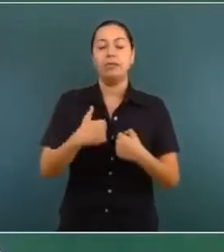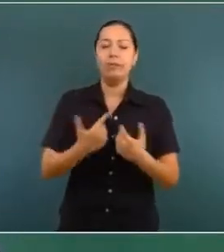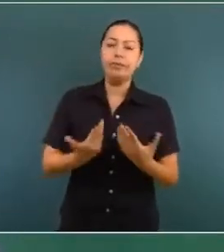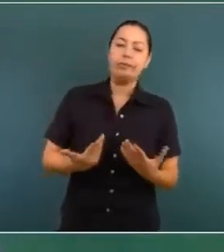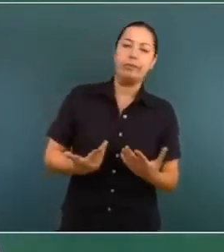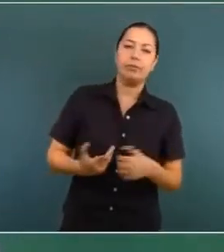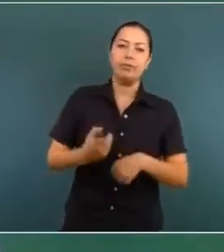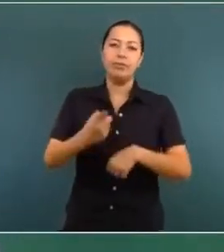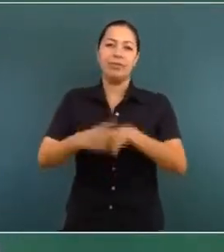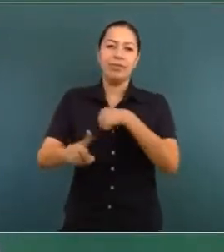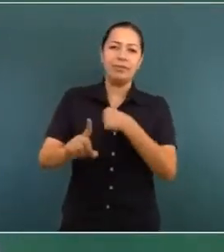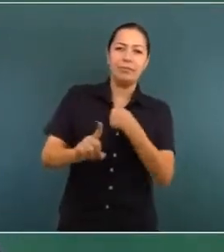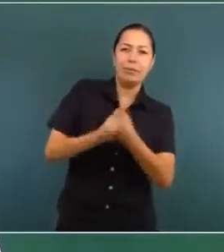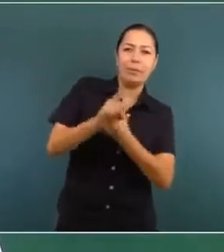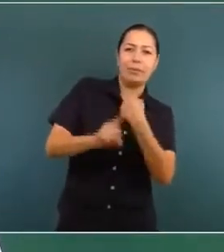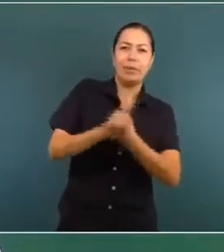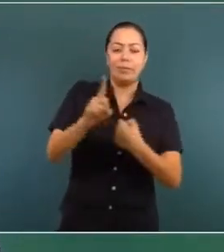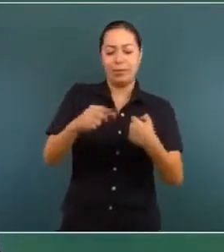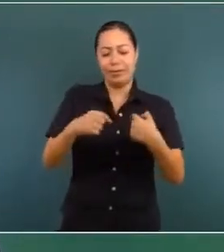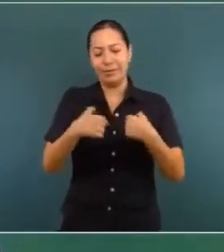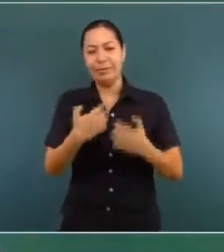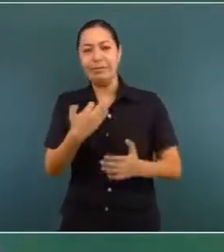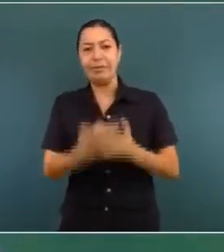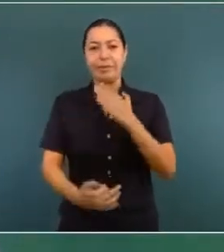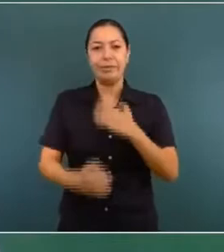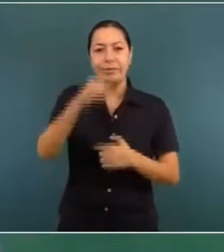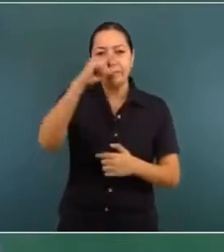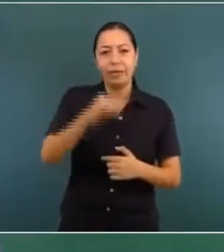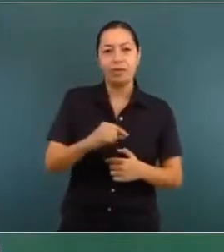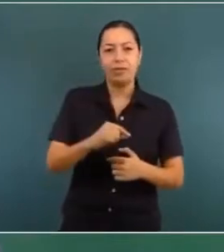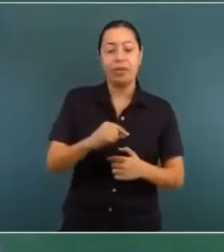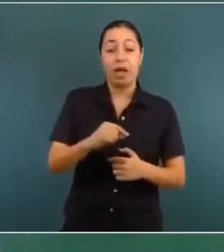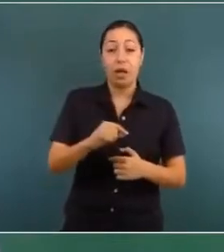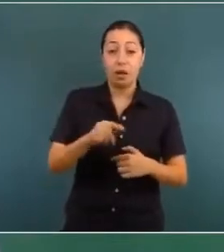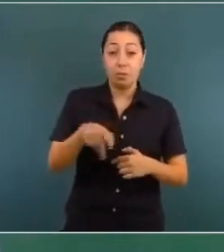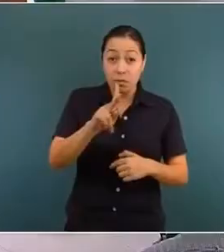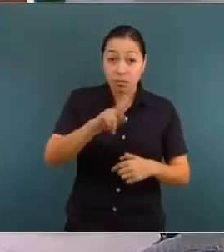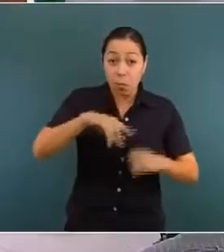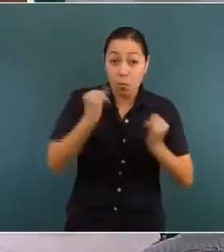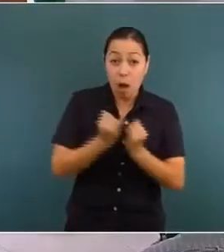pero ya no podíamos seguir como estábamos.